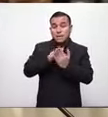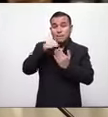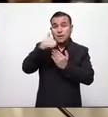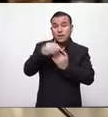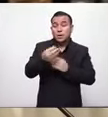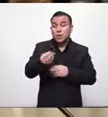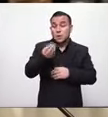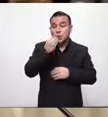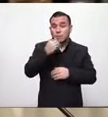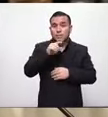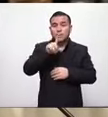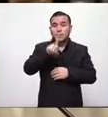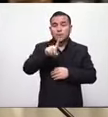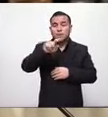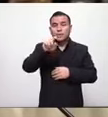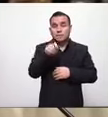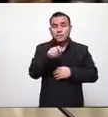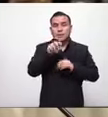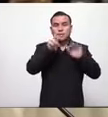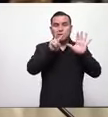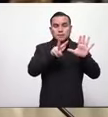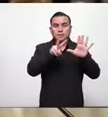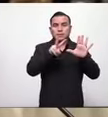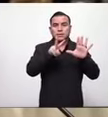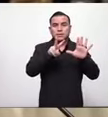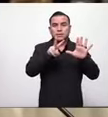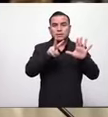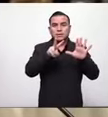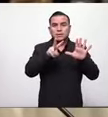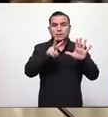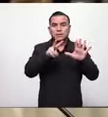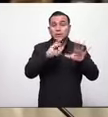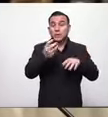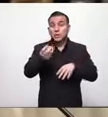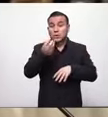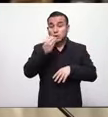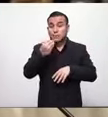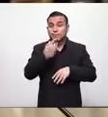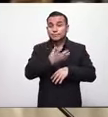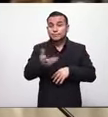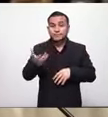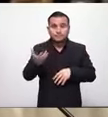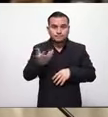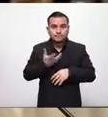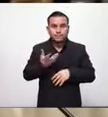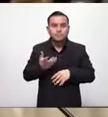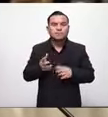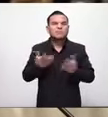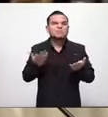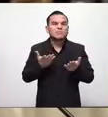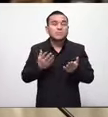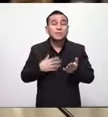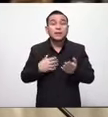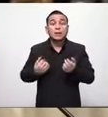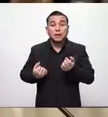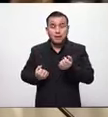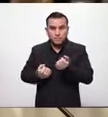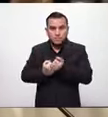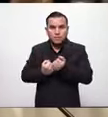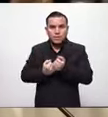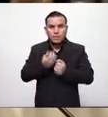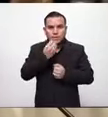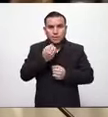entregar 1700 canastas paquetes alimenticios con la suficiente